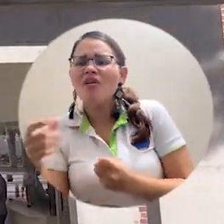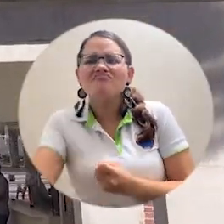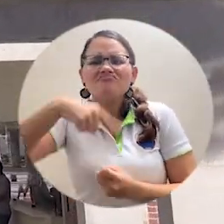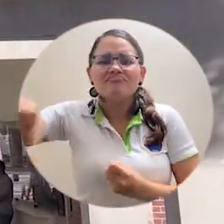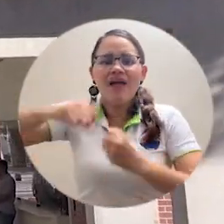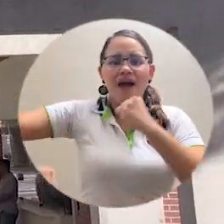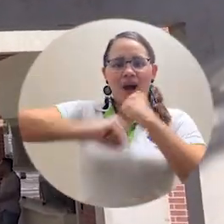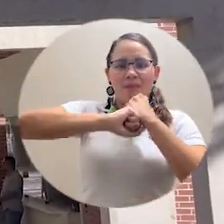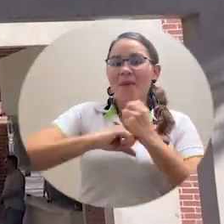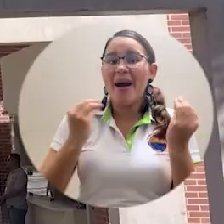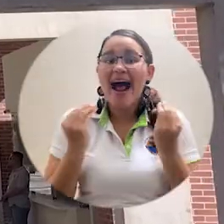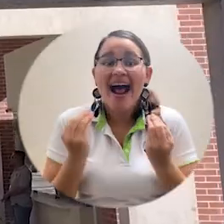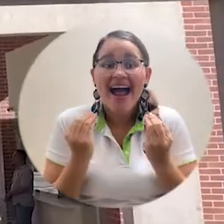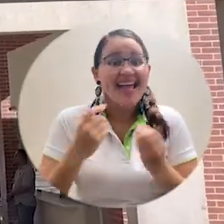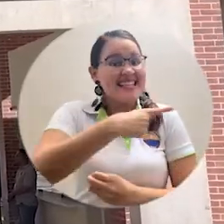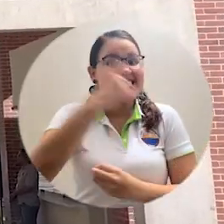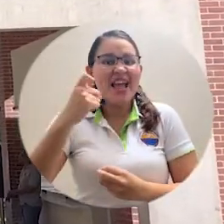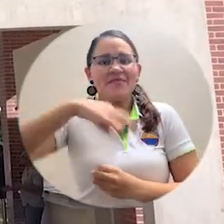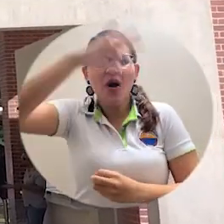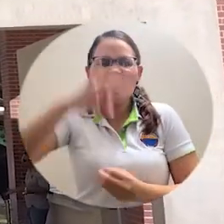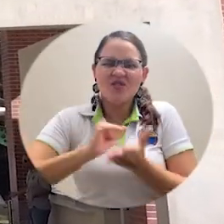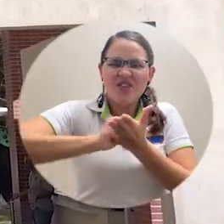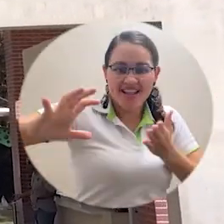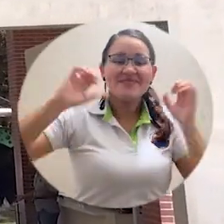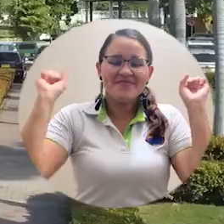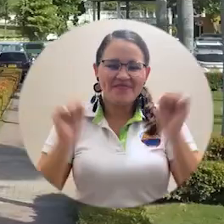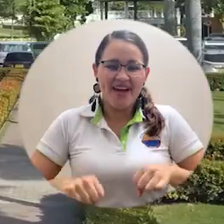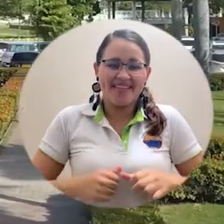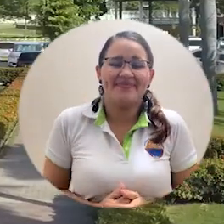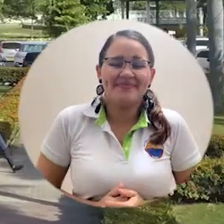% con los aportes de los demás entes territoriales, con los aportes de las empresas.